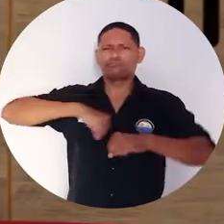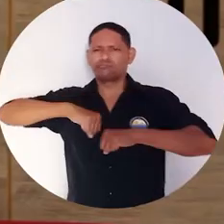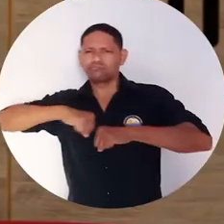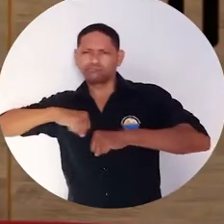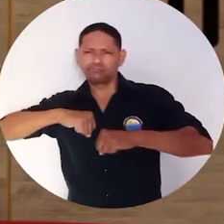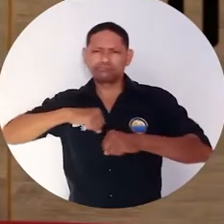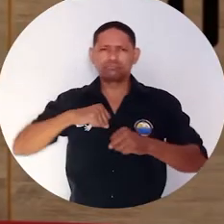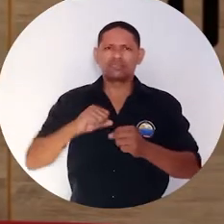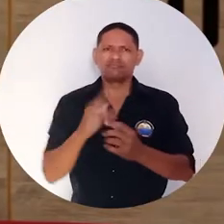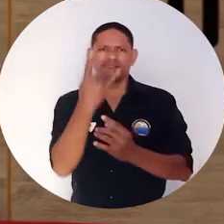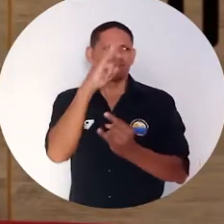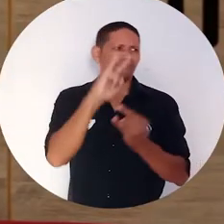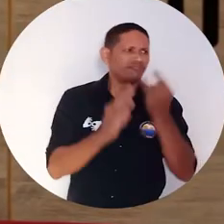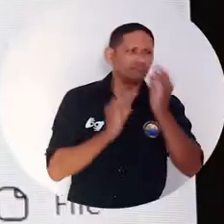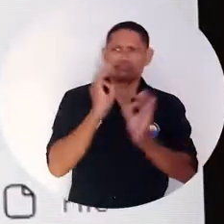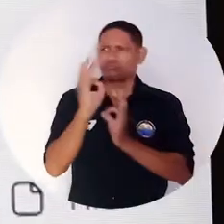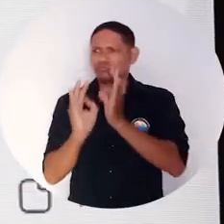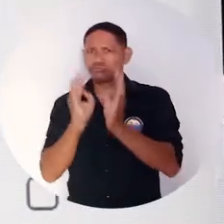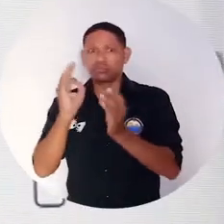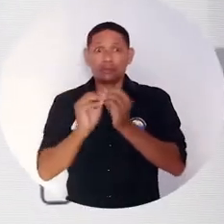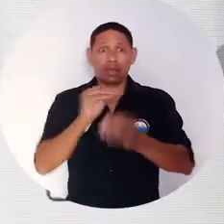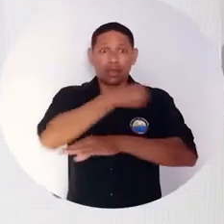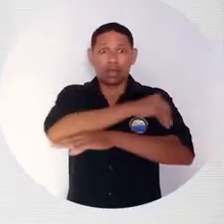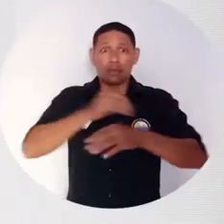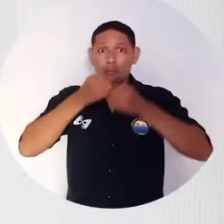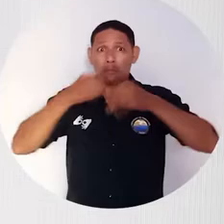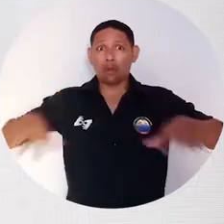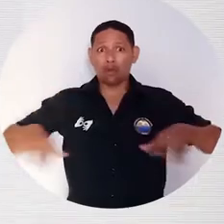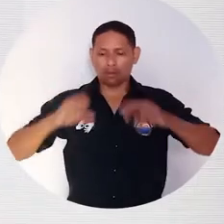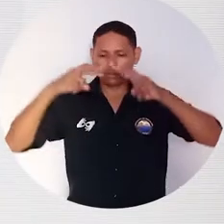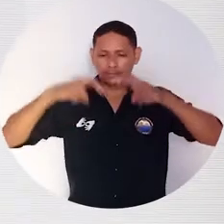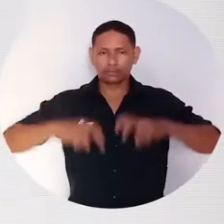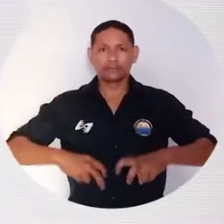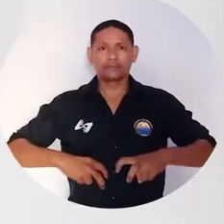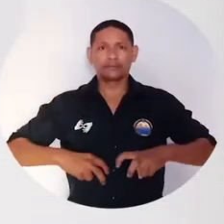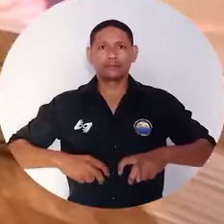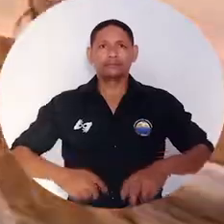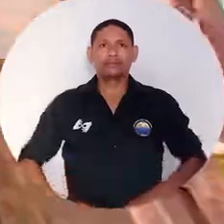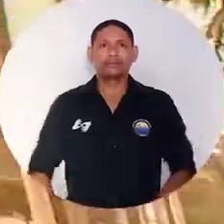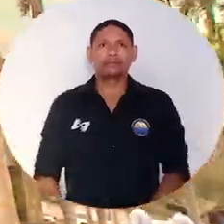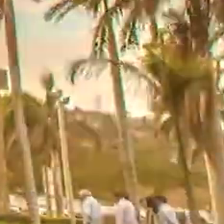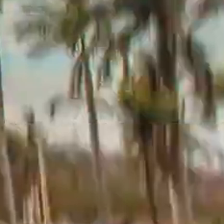armonía con el medioambiente, con un fuerte componente de gestión pública e investigaciones.